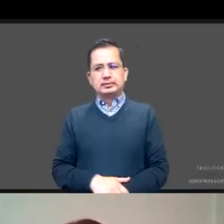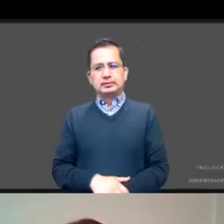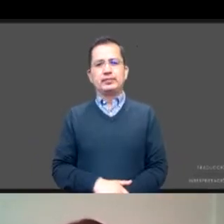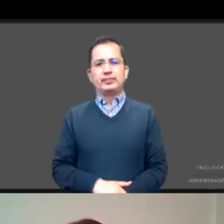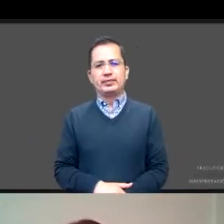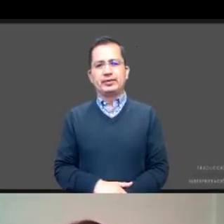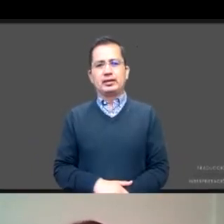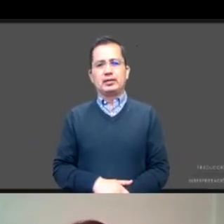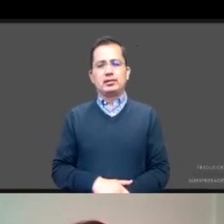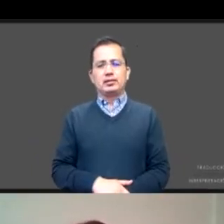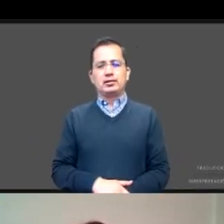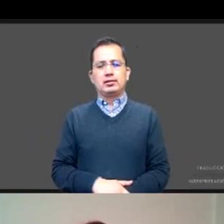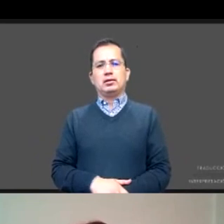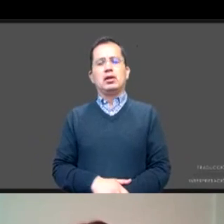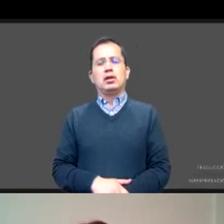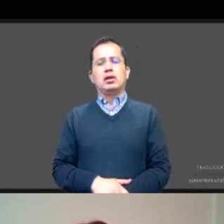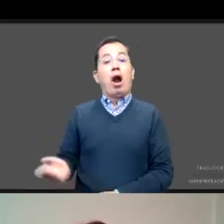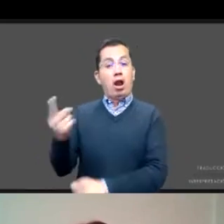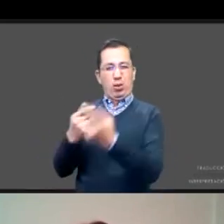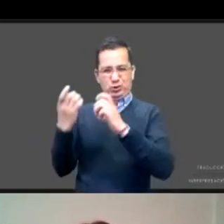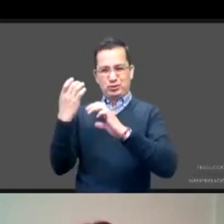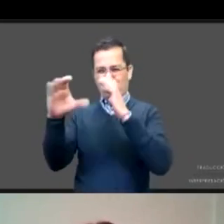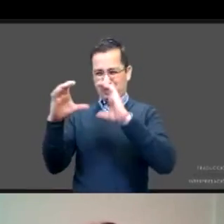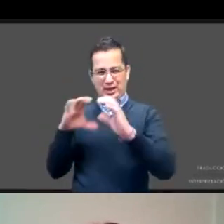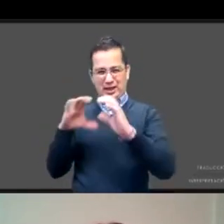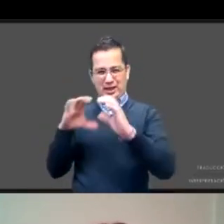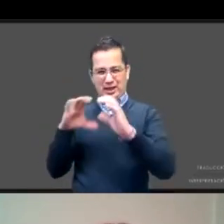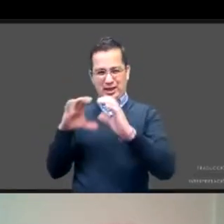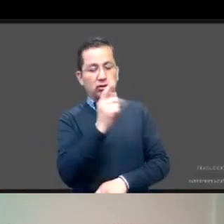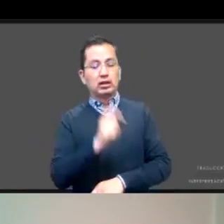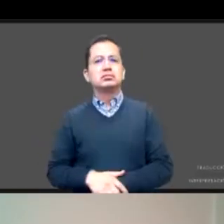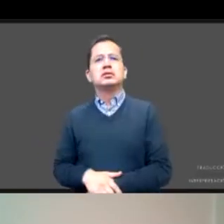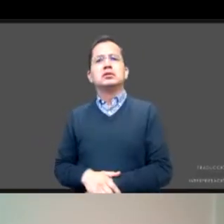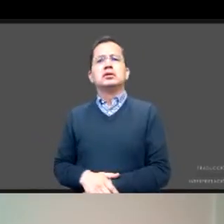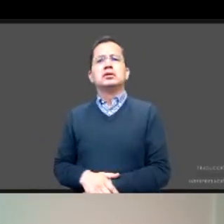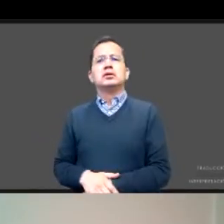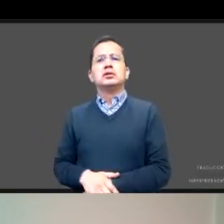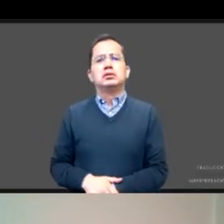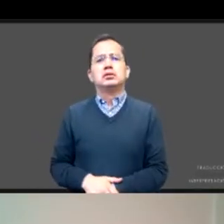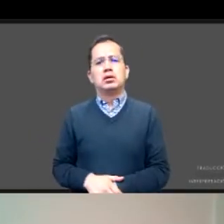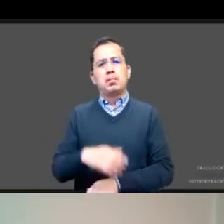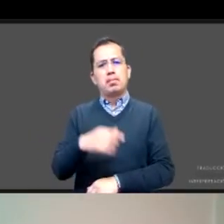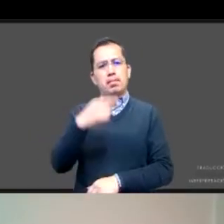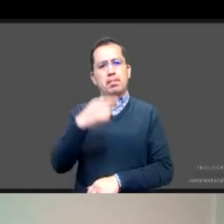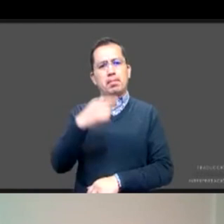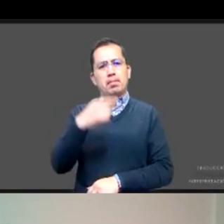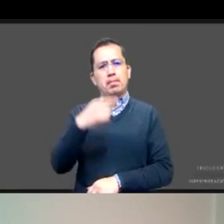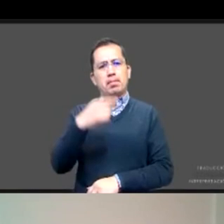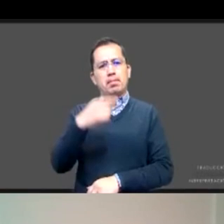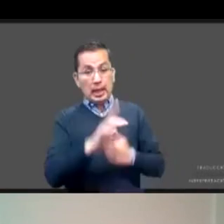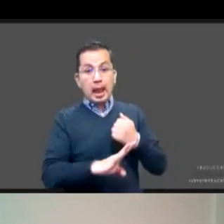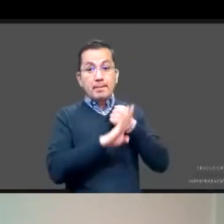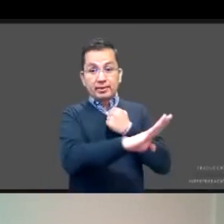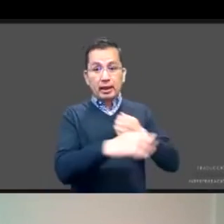Algunas recomendaciones piden también en el chat para la prevención y el trabajo con padres y madres